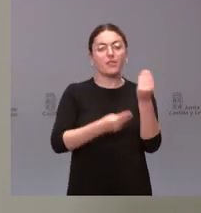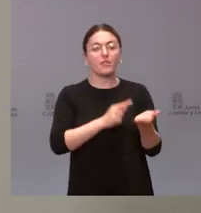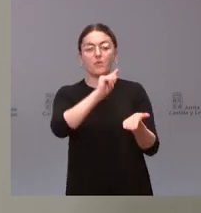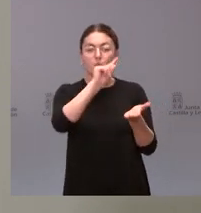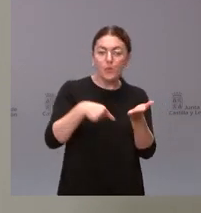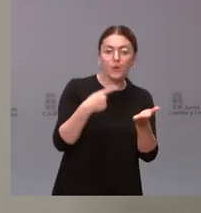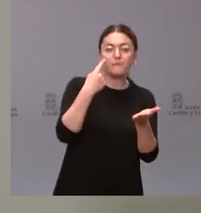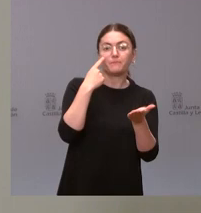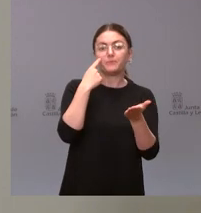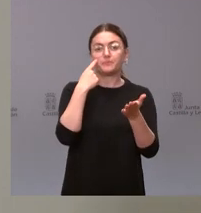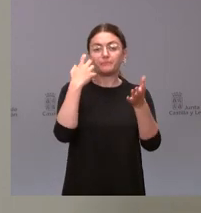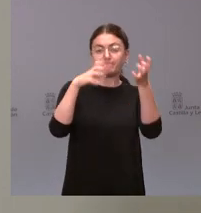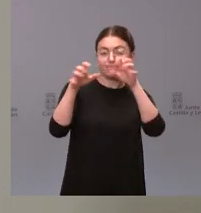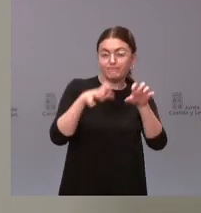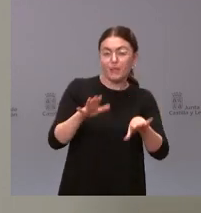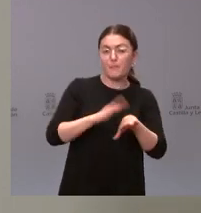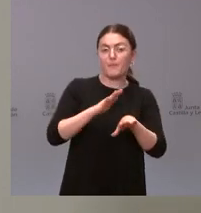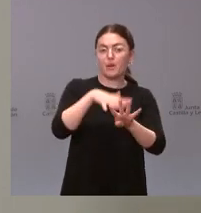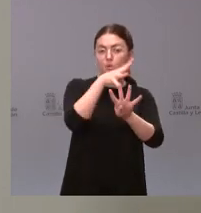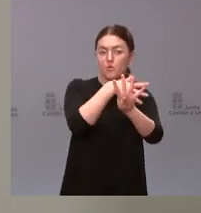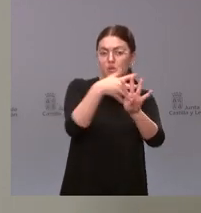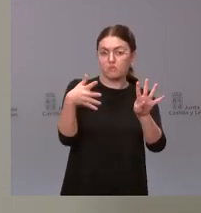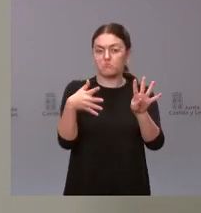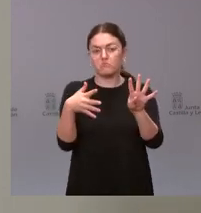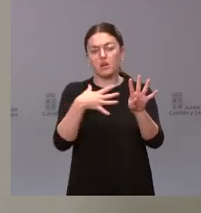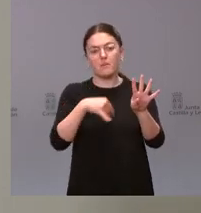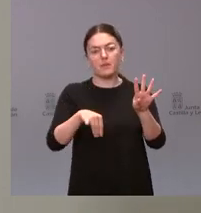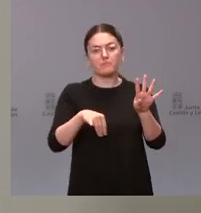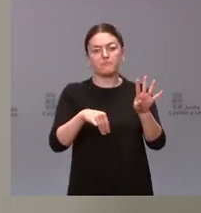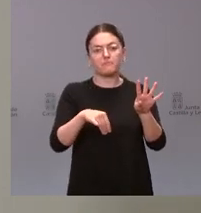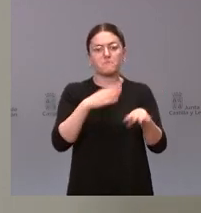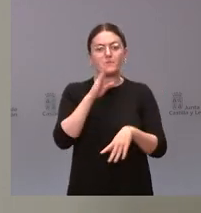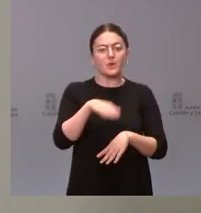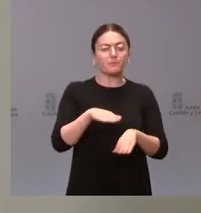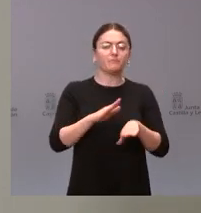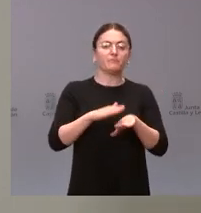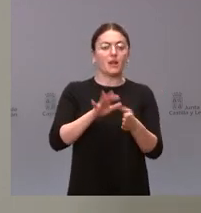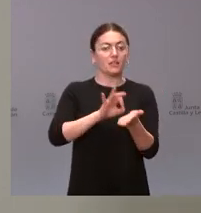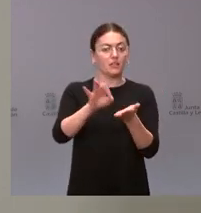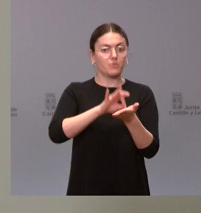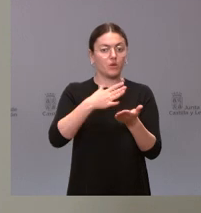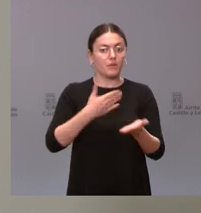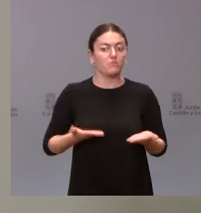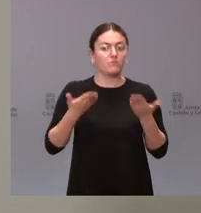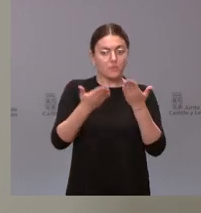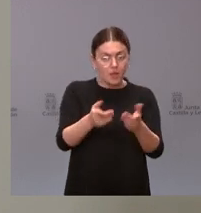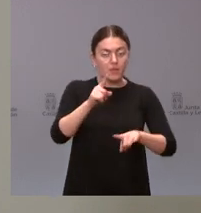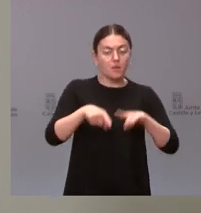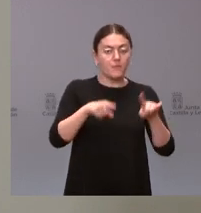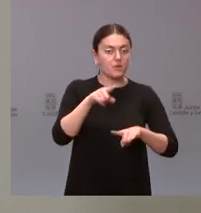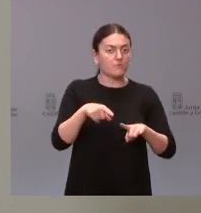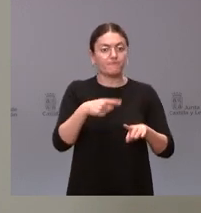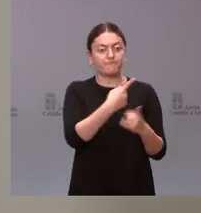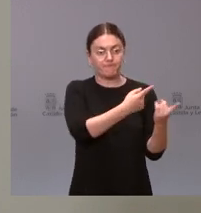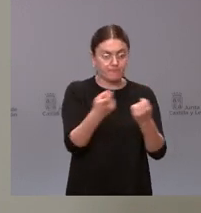distribución de los profesionales en las mejores condiciones para seguir prestando el servicio en función de las necesidades y de las demandas y por tanto tenemos 3